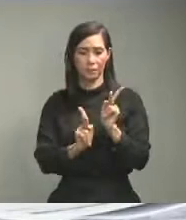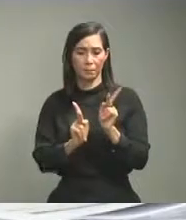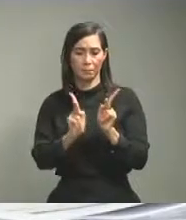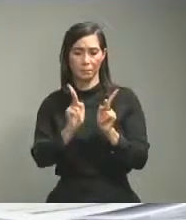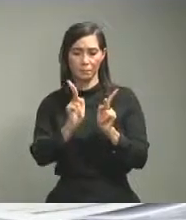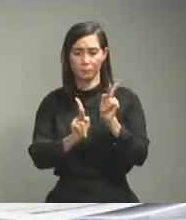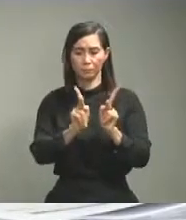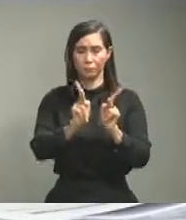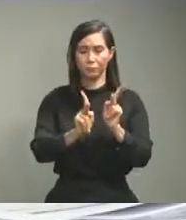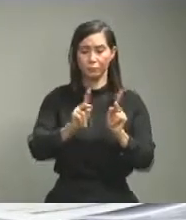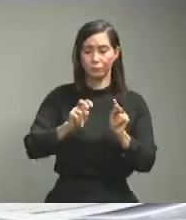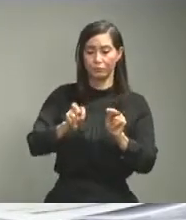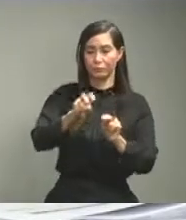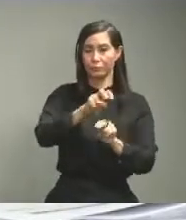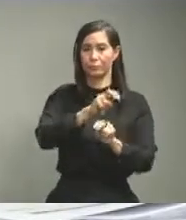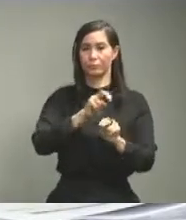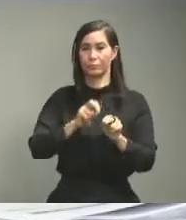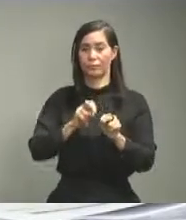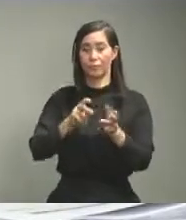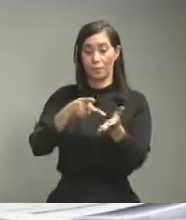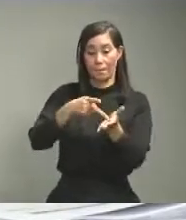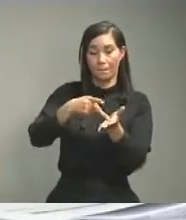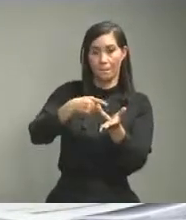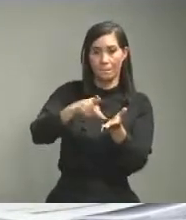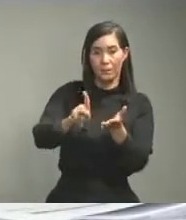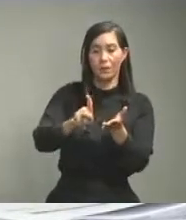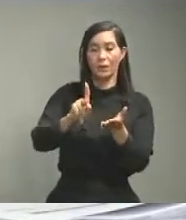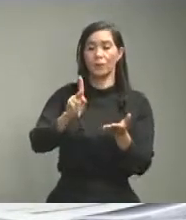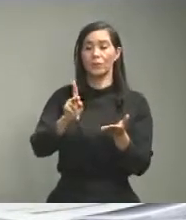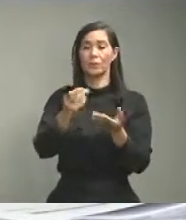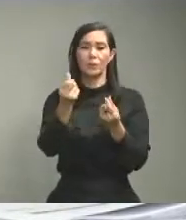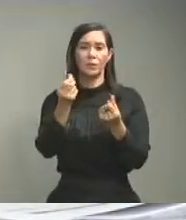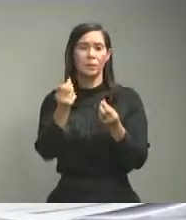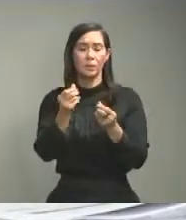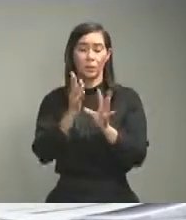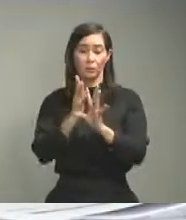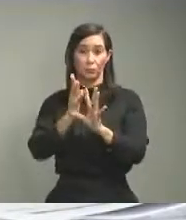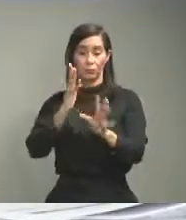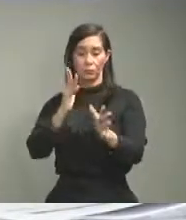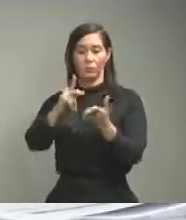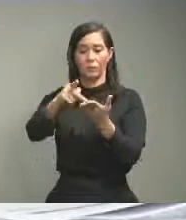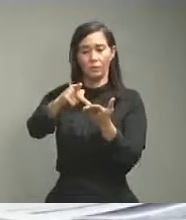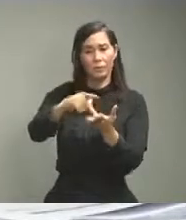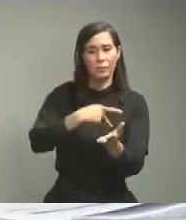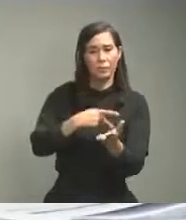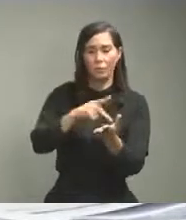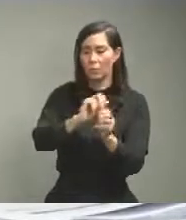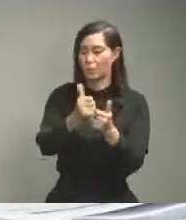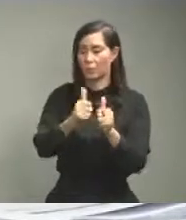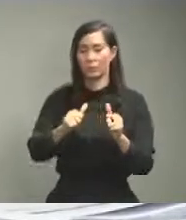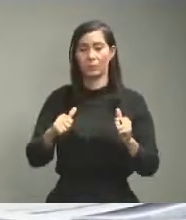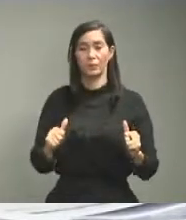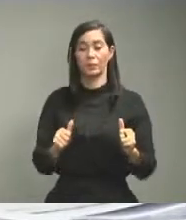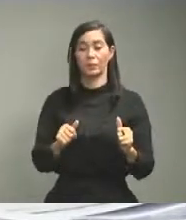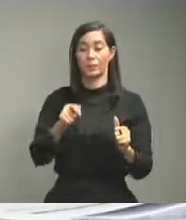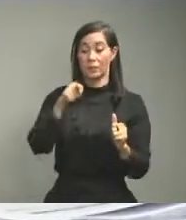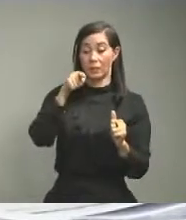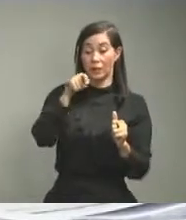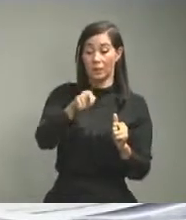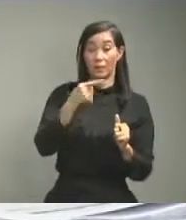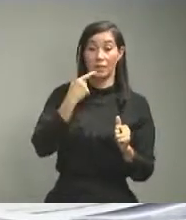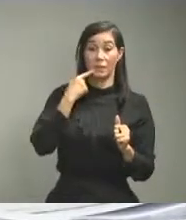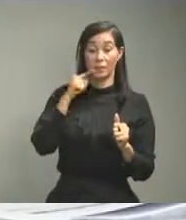se realicen pagos o retiros de dinero de cualquier naturaleza a habilitar